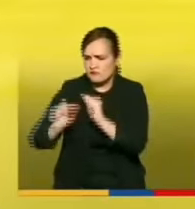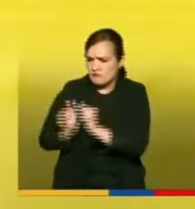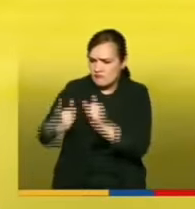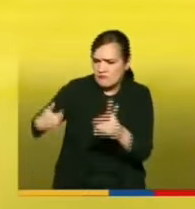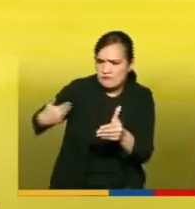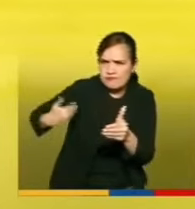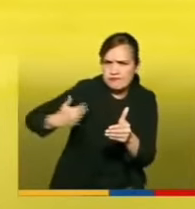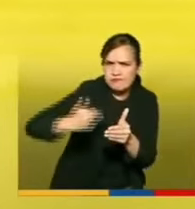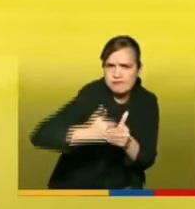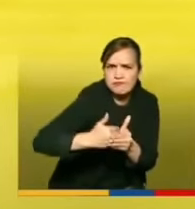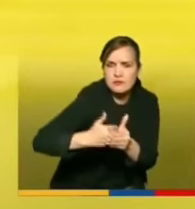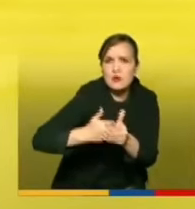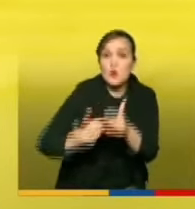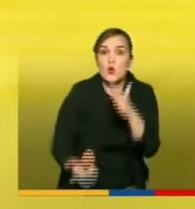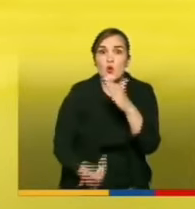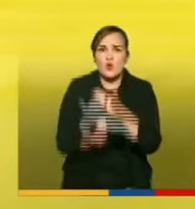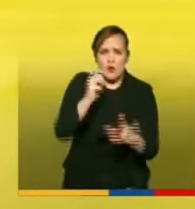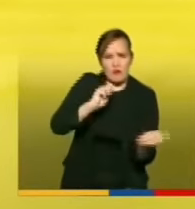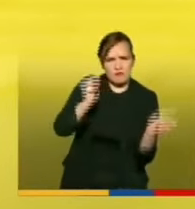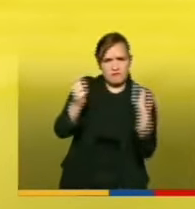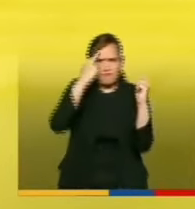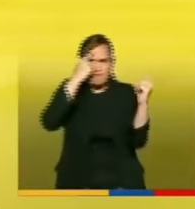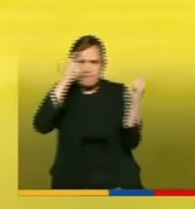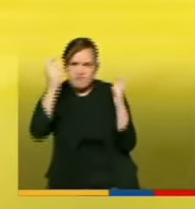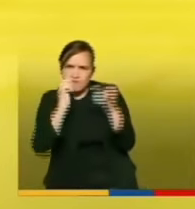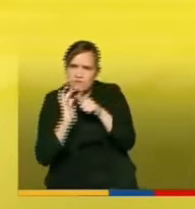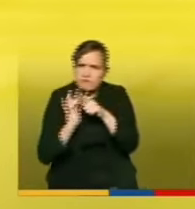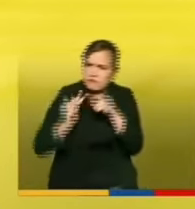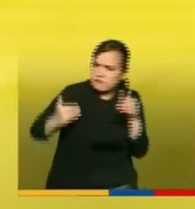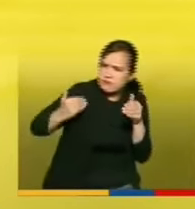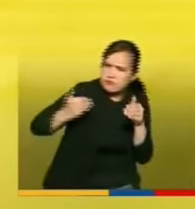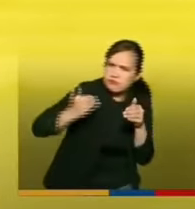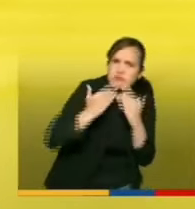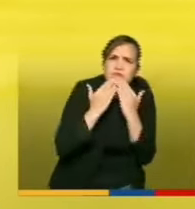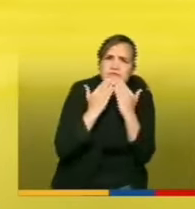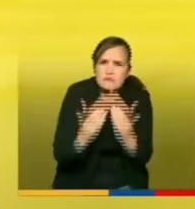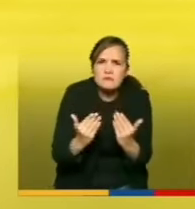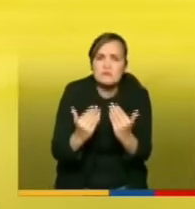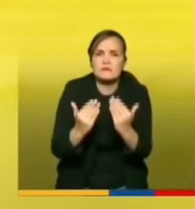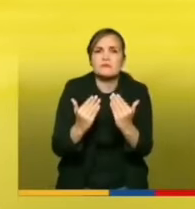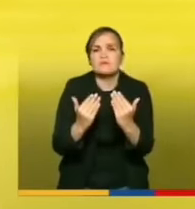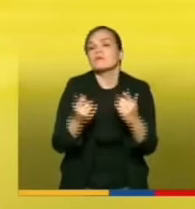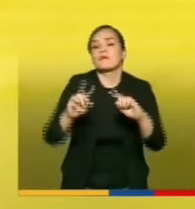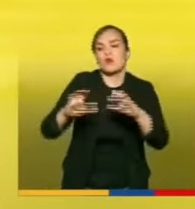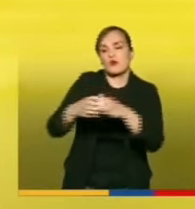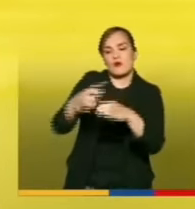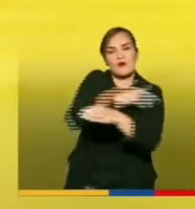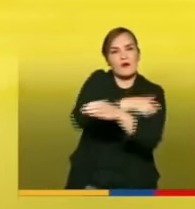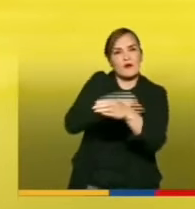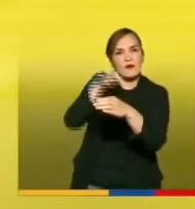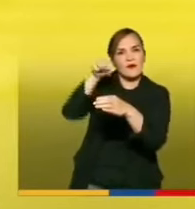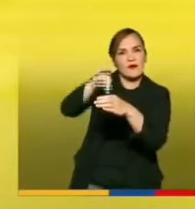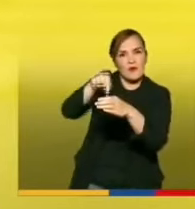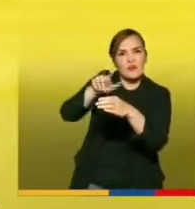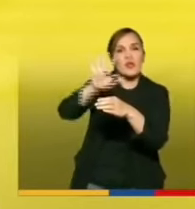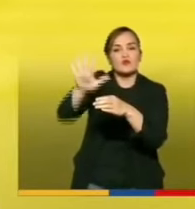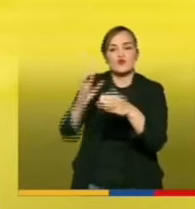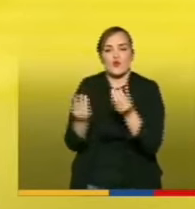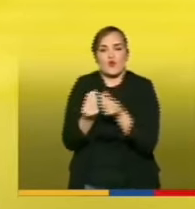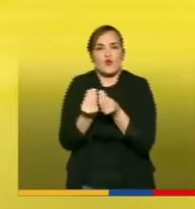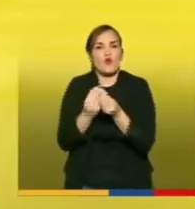modelos que pudimos implementar en donde eh el comité de los voceros